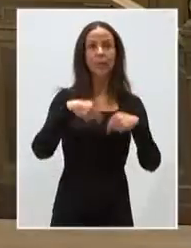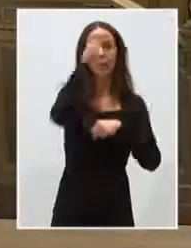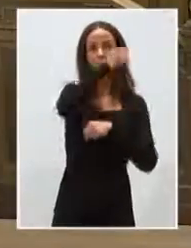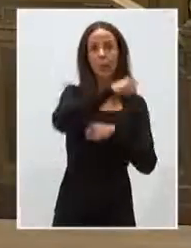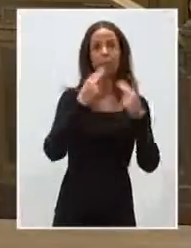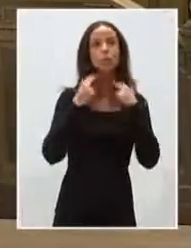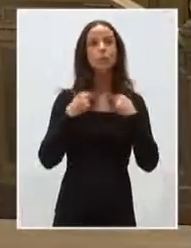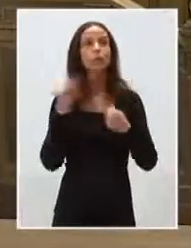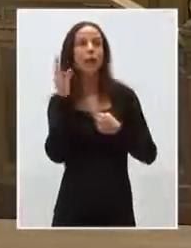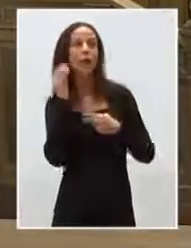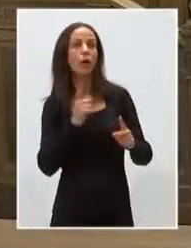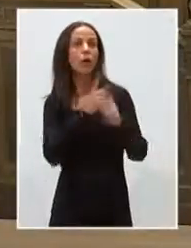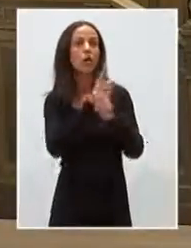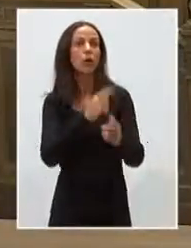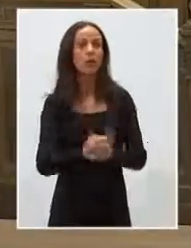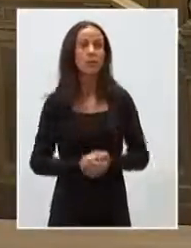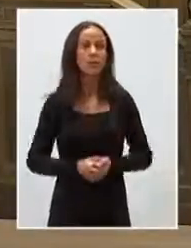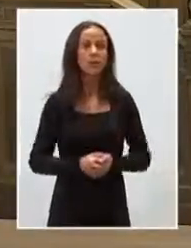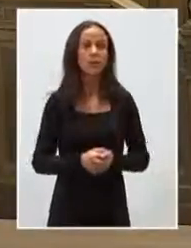que votan en contra.